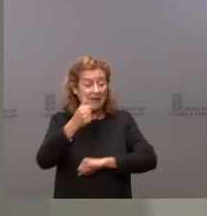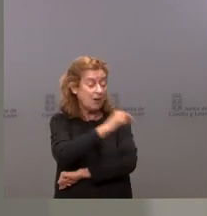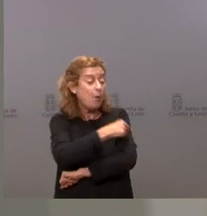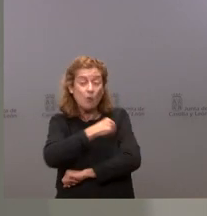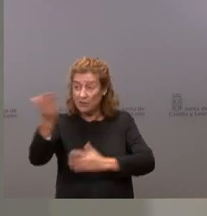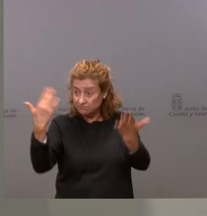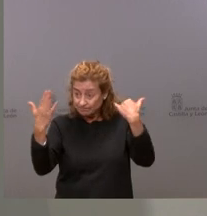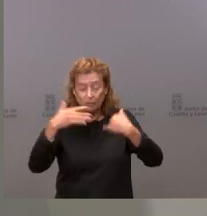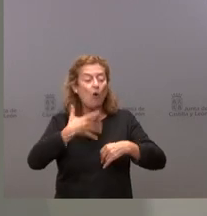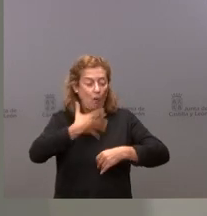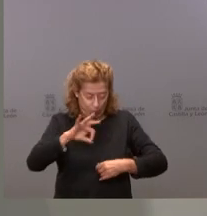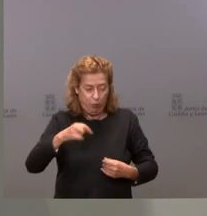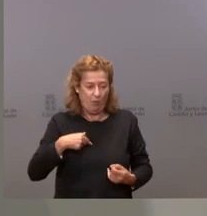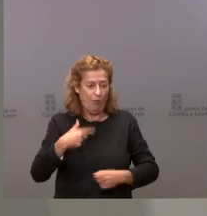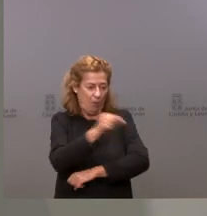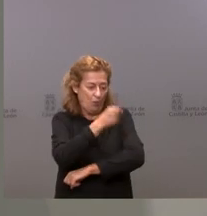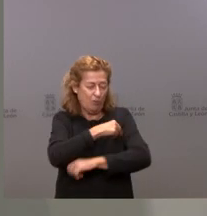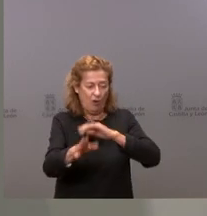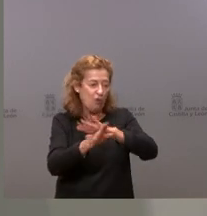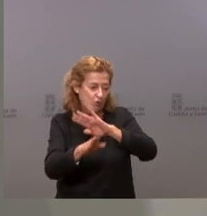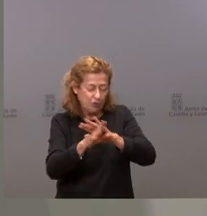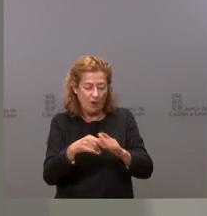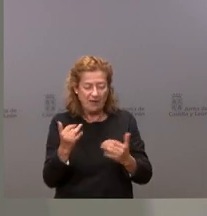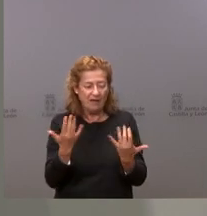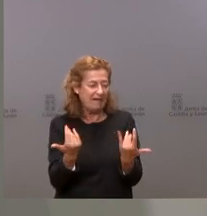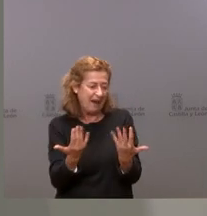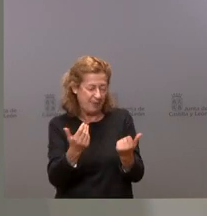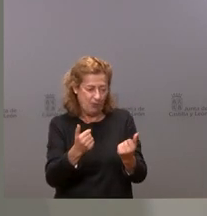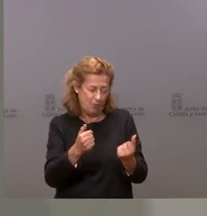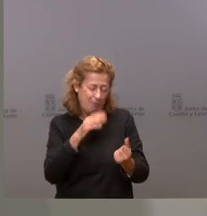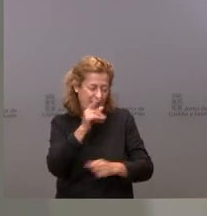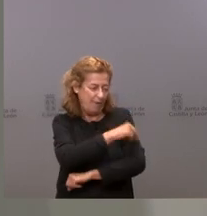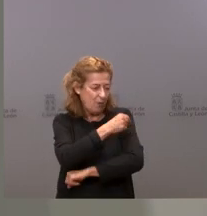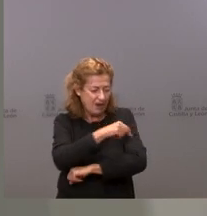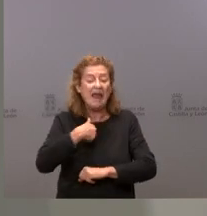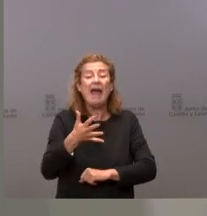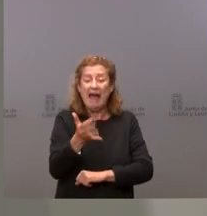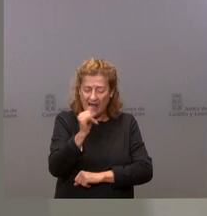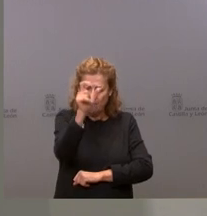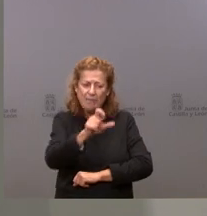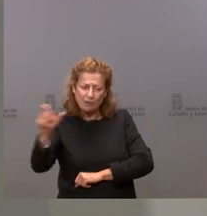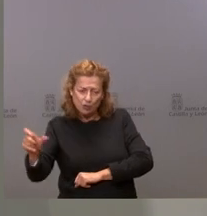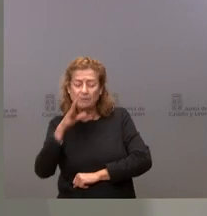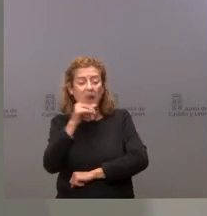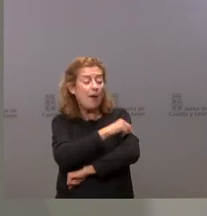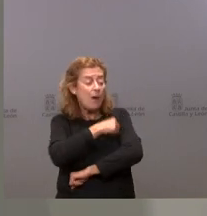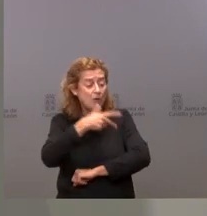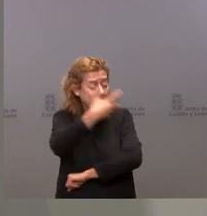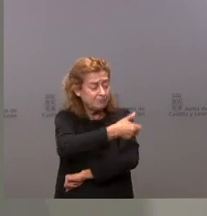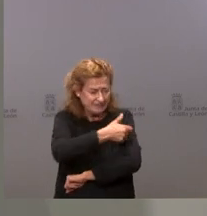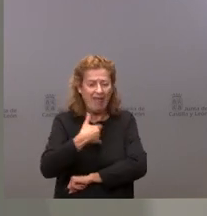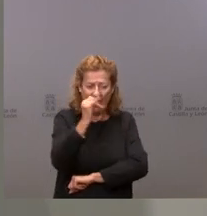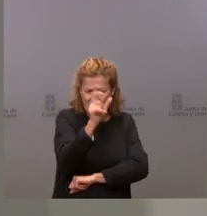pondríamos y podríamos acelerar ese ritmo de vacunación que nuestro deseo. Tenemos personal para poder vacunar y tenemos